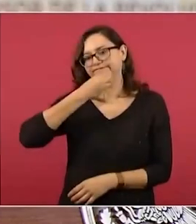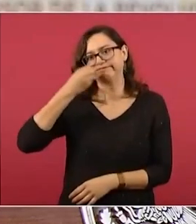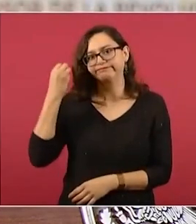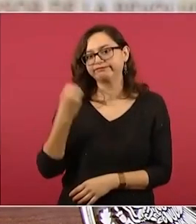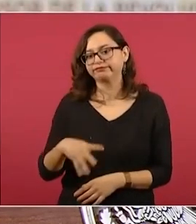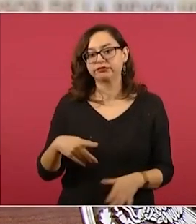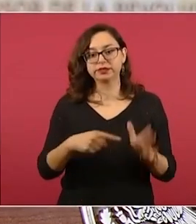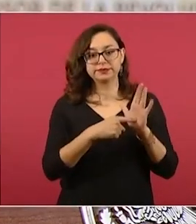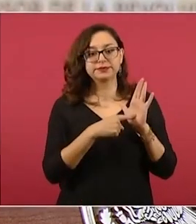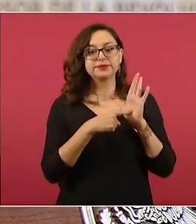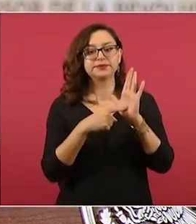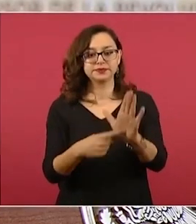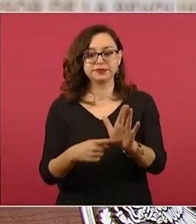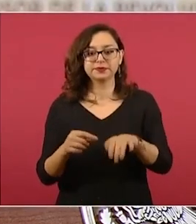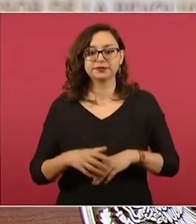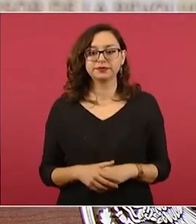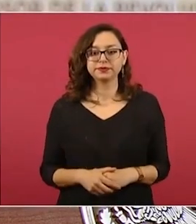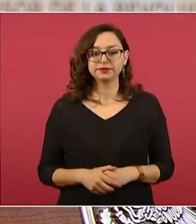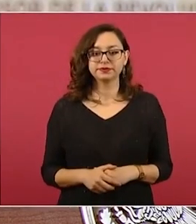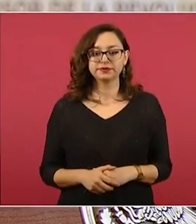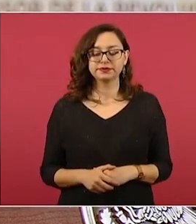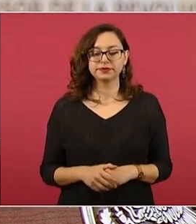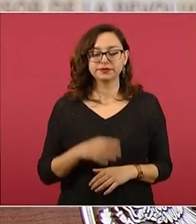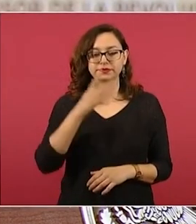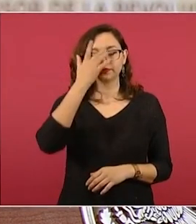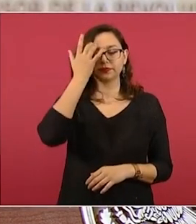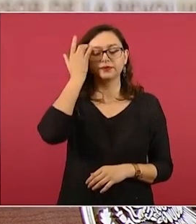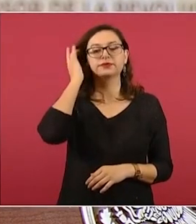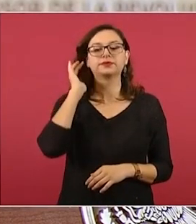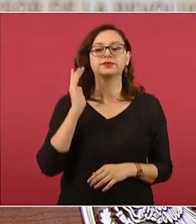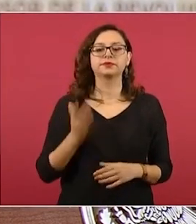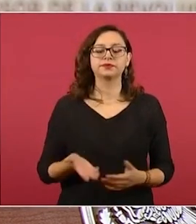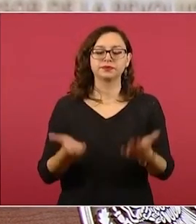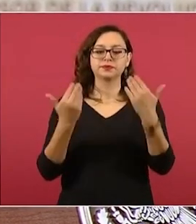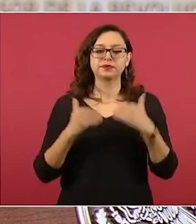Entonces vamos a empezar con Elizabeth.